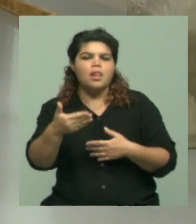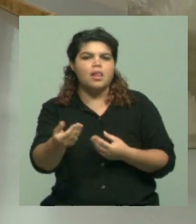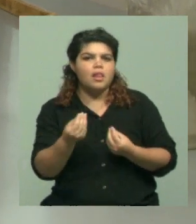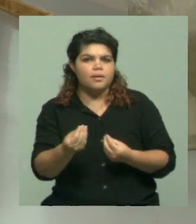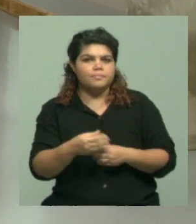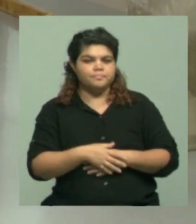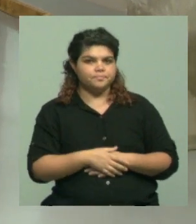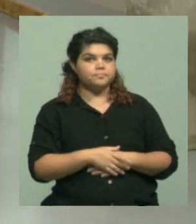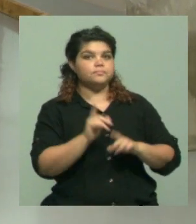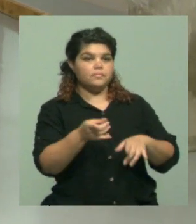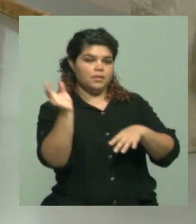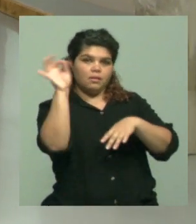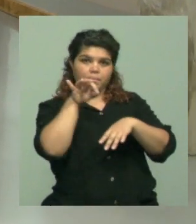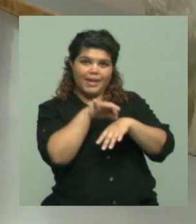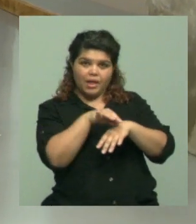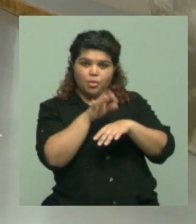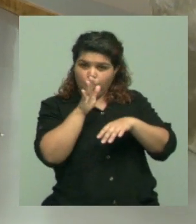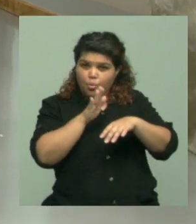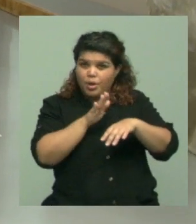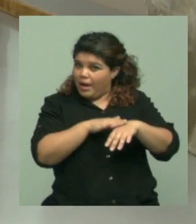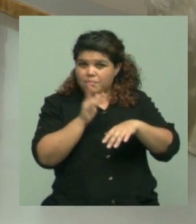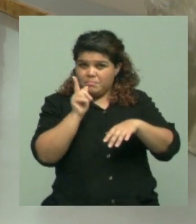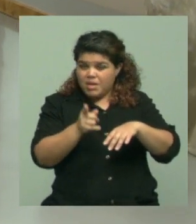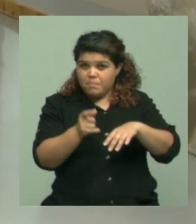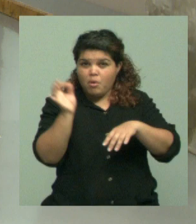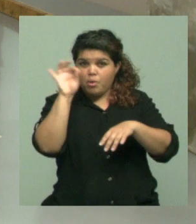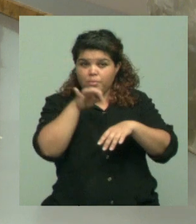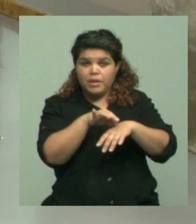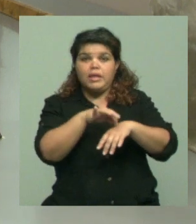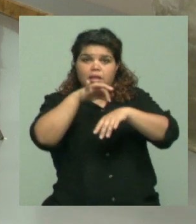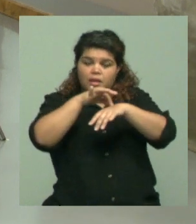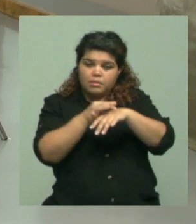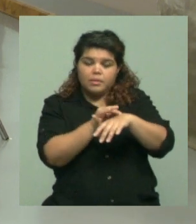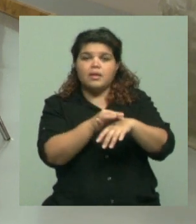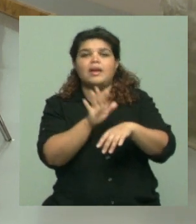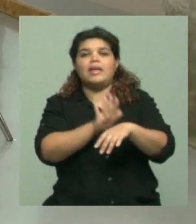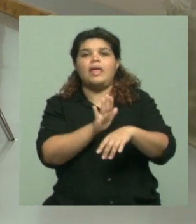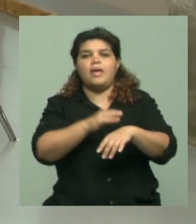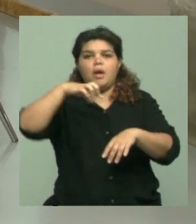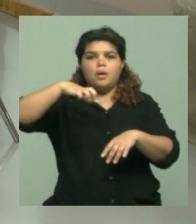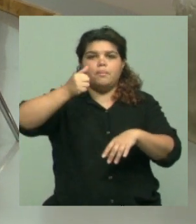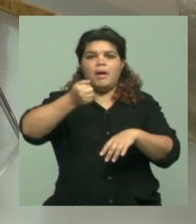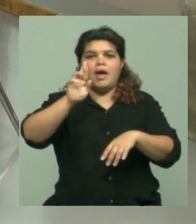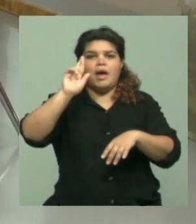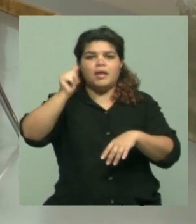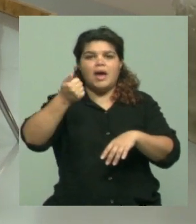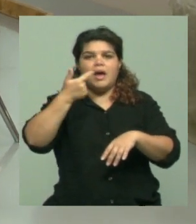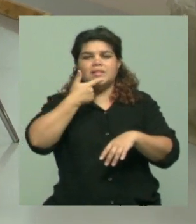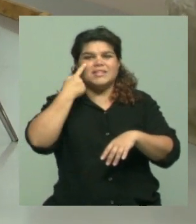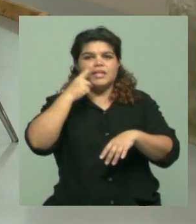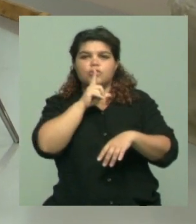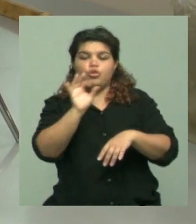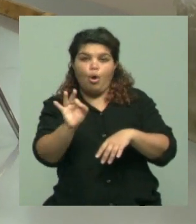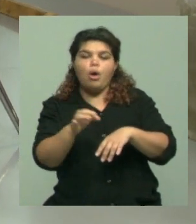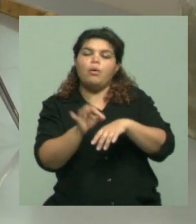Una vez que se produce la picadura de este insecto, inocula a este parásito y luego de un tiempo hay distintas presentaciones, o sea, distintos tiempos se pueden